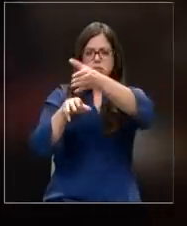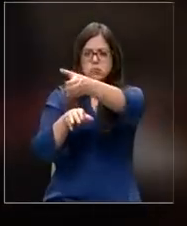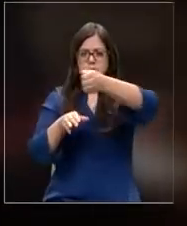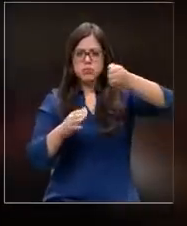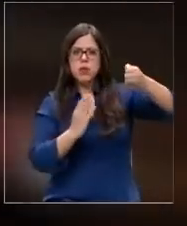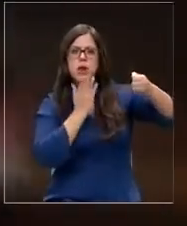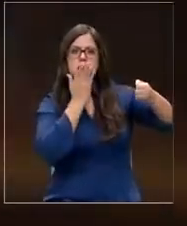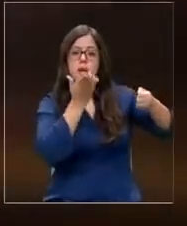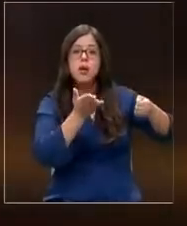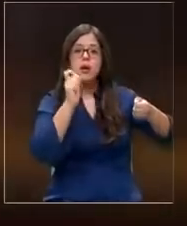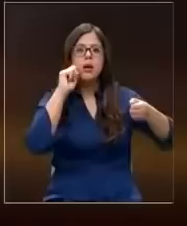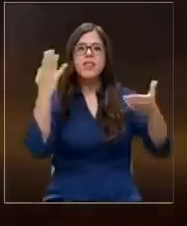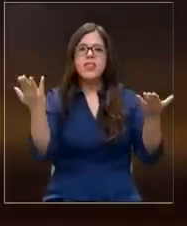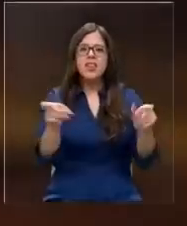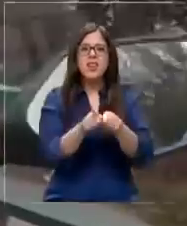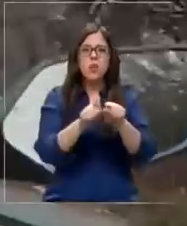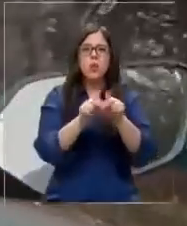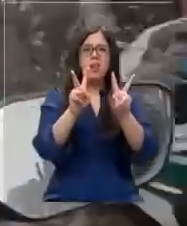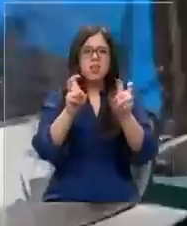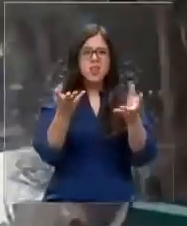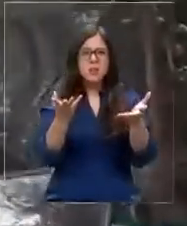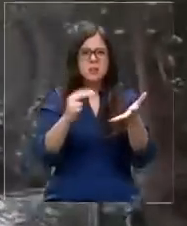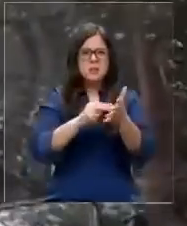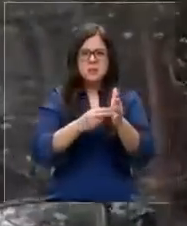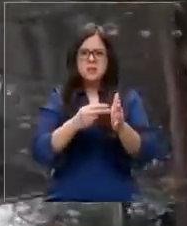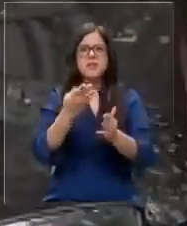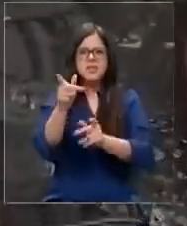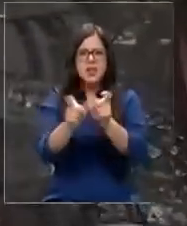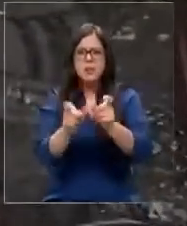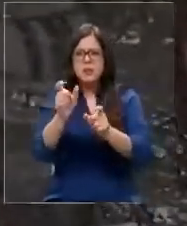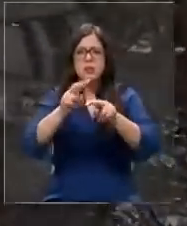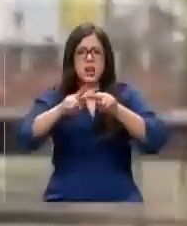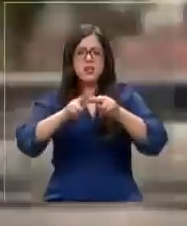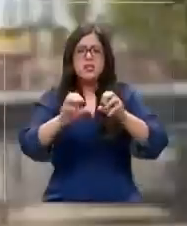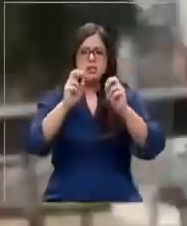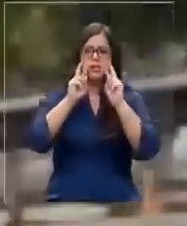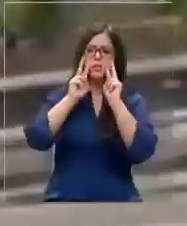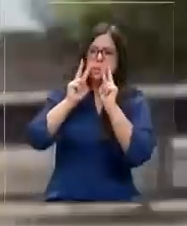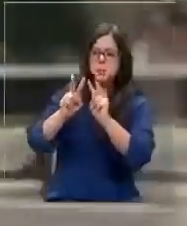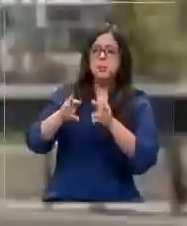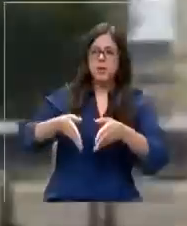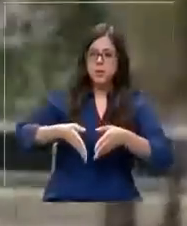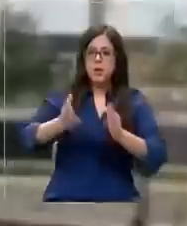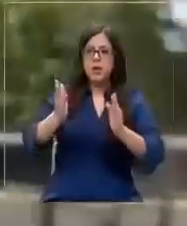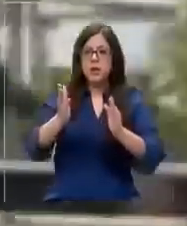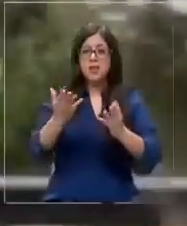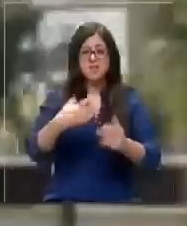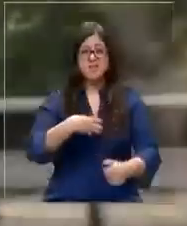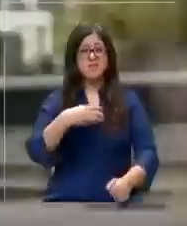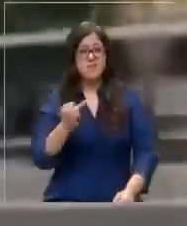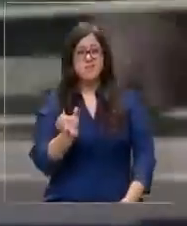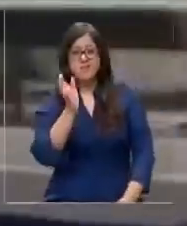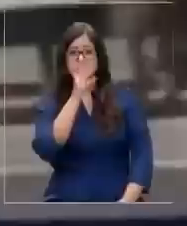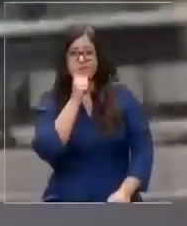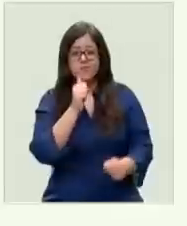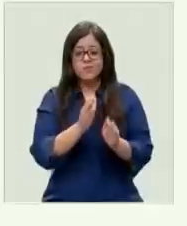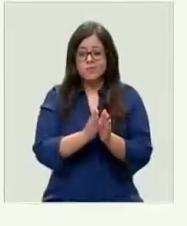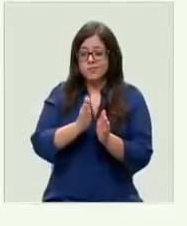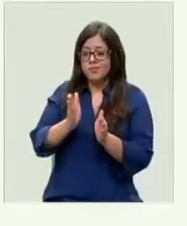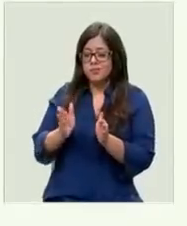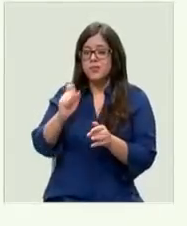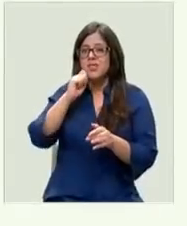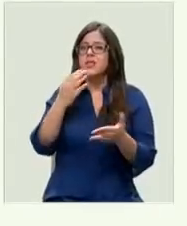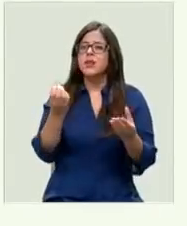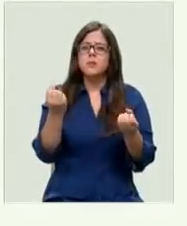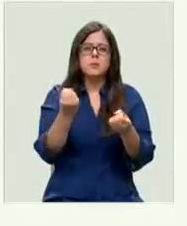Estas son algunas de las imprudentes maniobras que día a día los conductores realizan o ven por las calles. La falta de empatía con el que está al lado han provocado